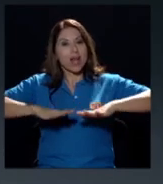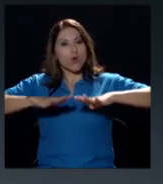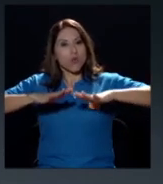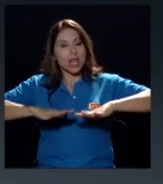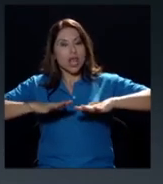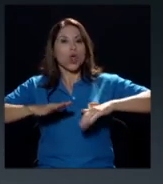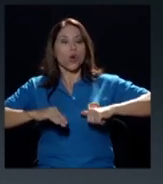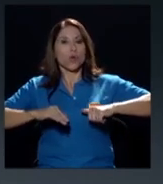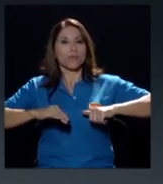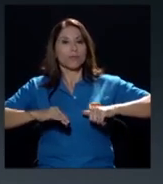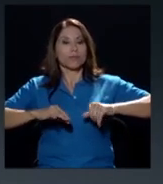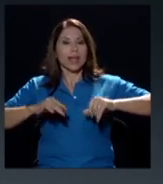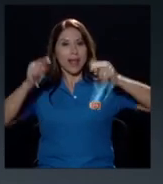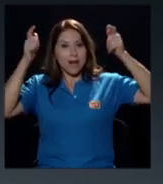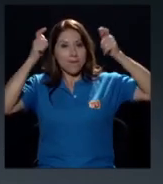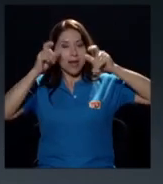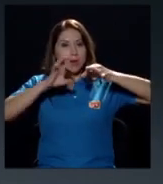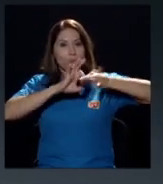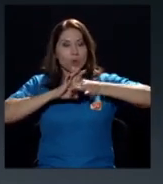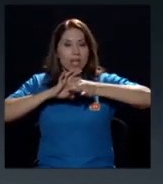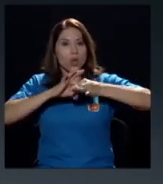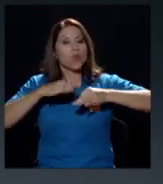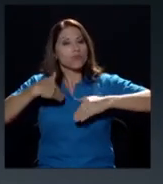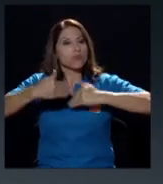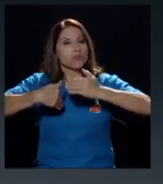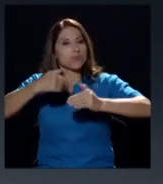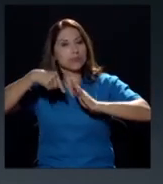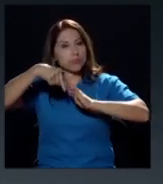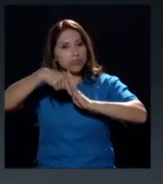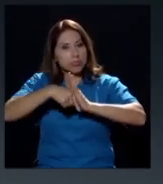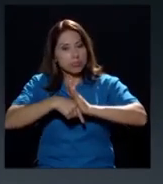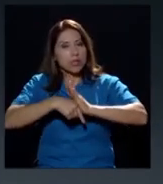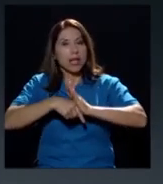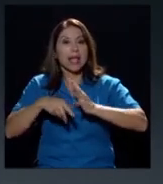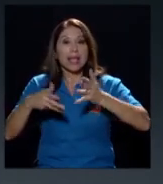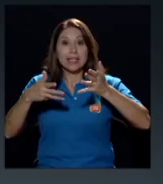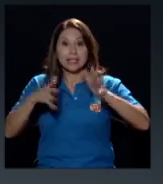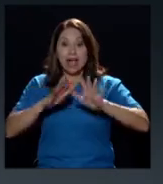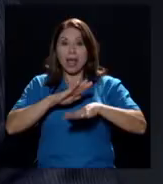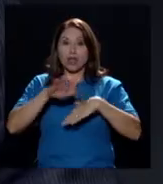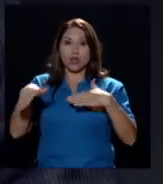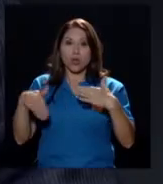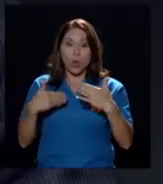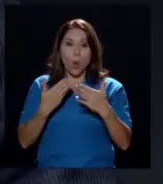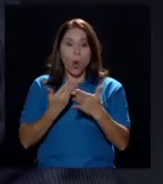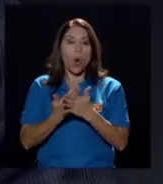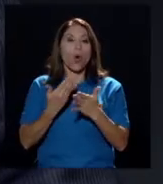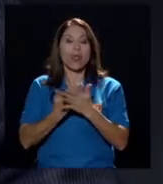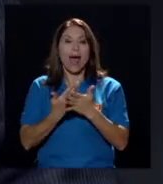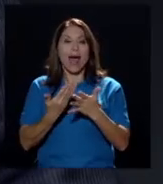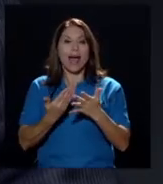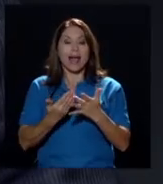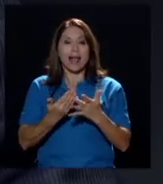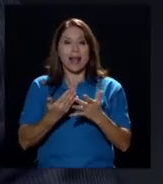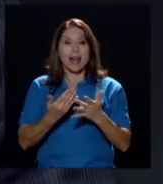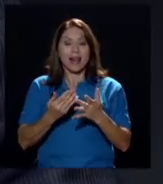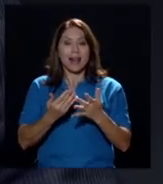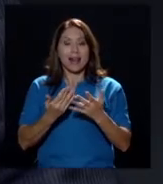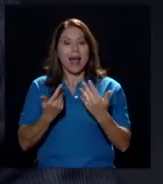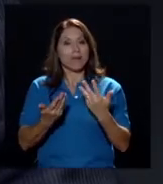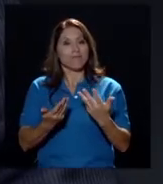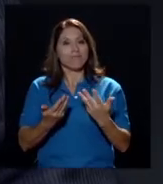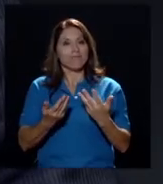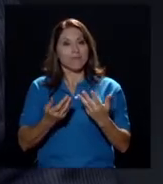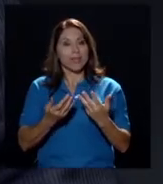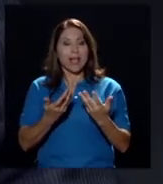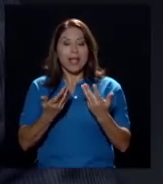más en el futuro. está toda la relación de la interacción de